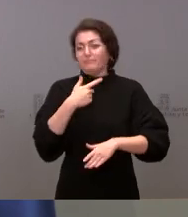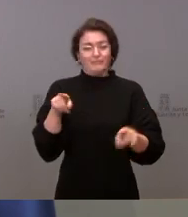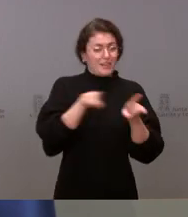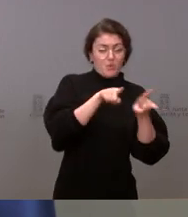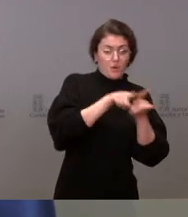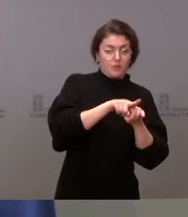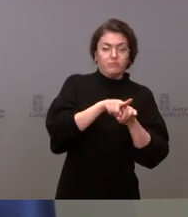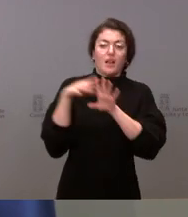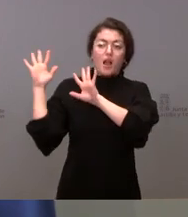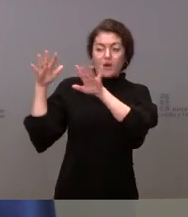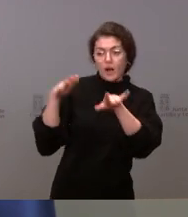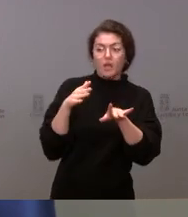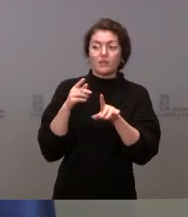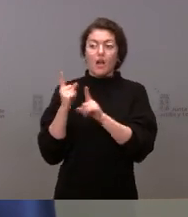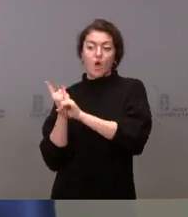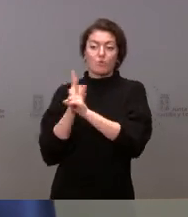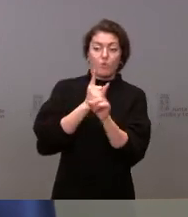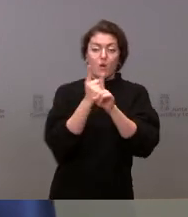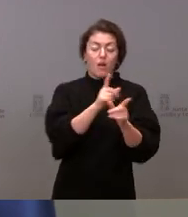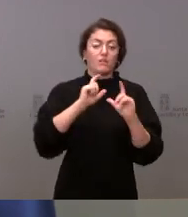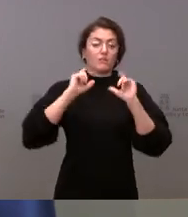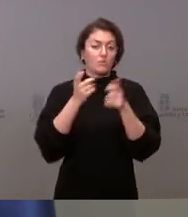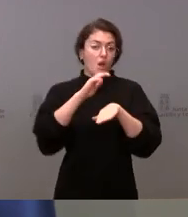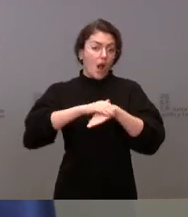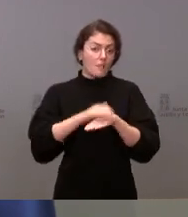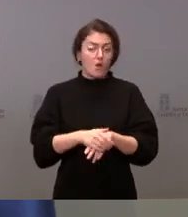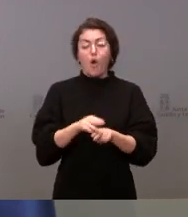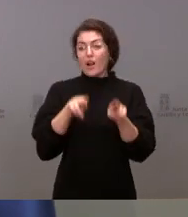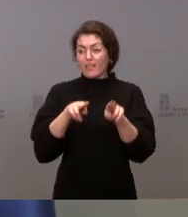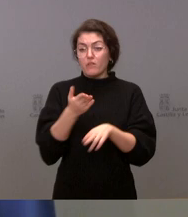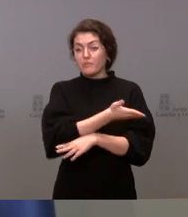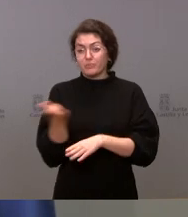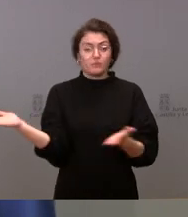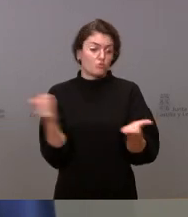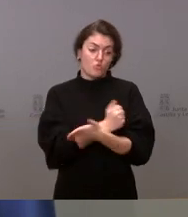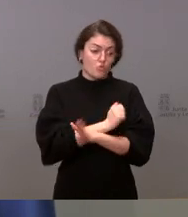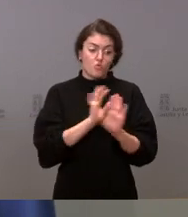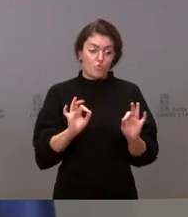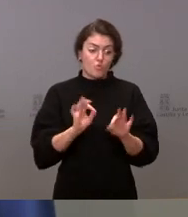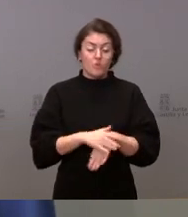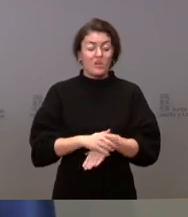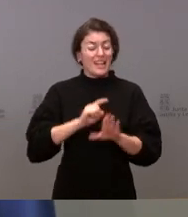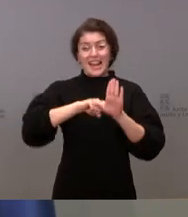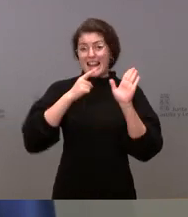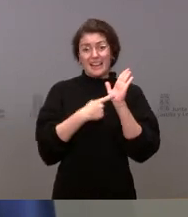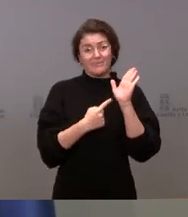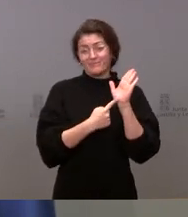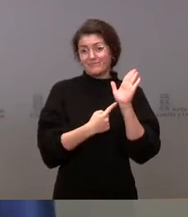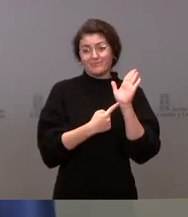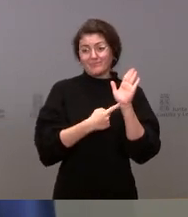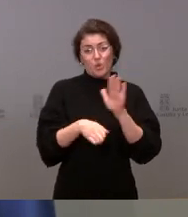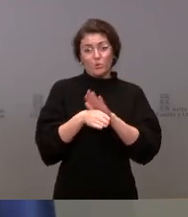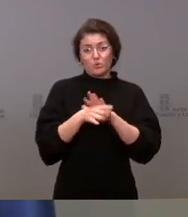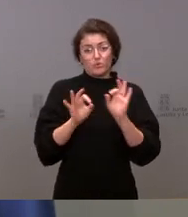amigos de la fauna ibérica cazadores vale para todo el mundo la ley está en vigor la situación está en vigor